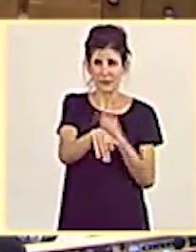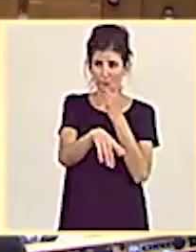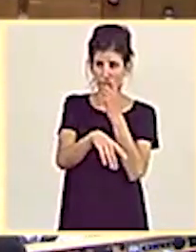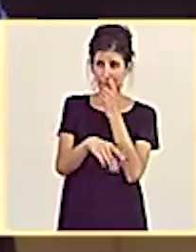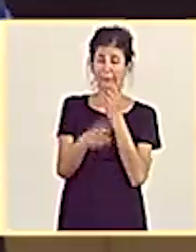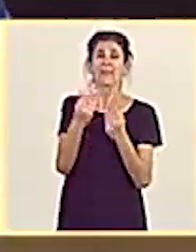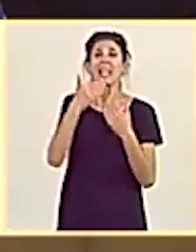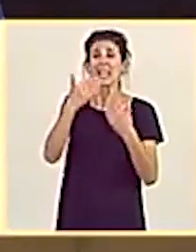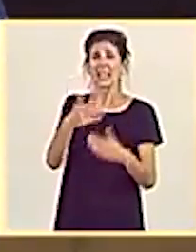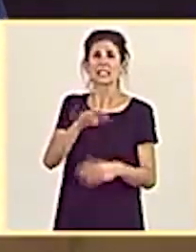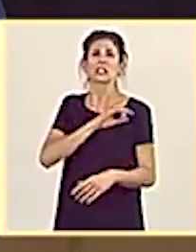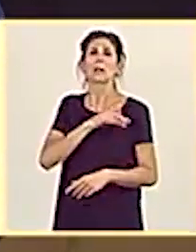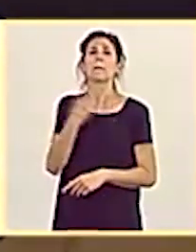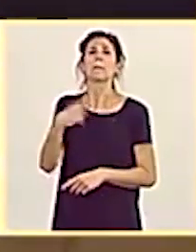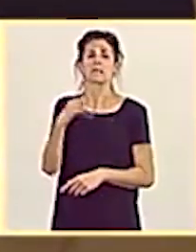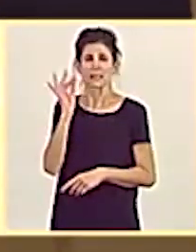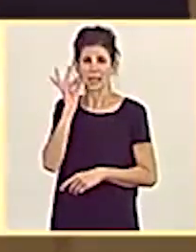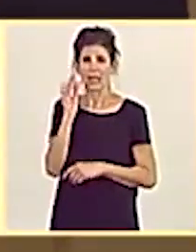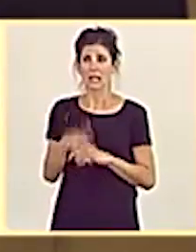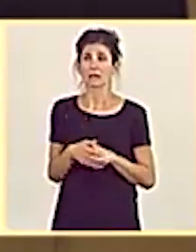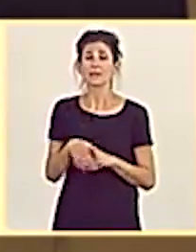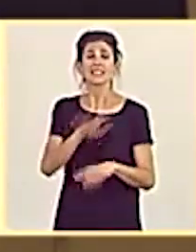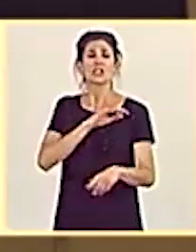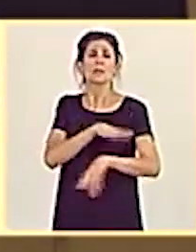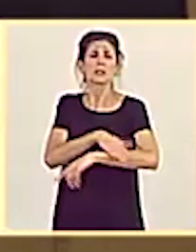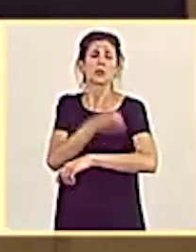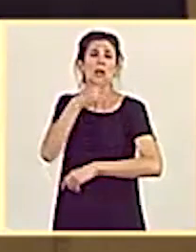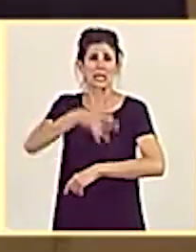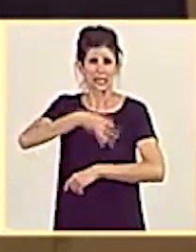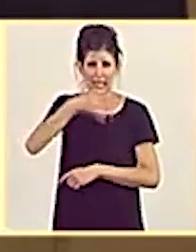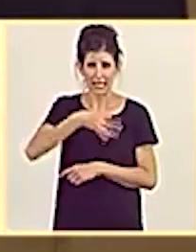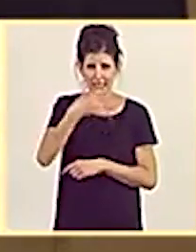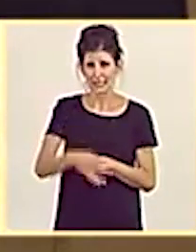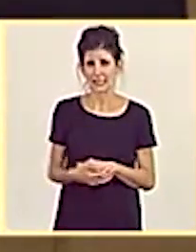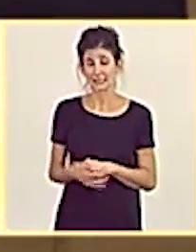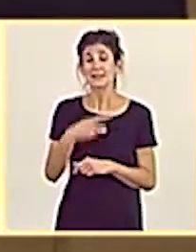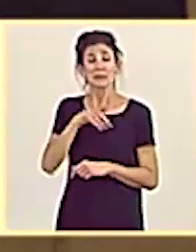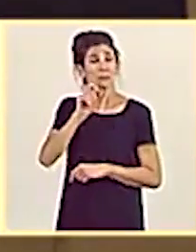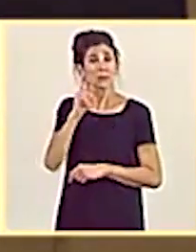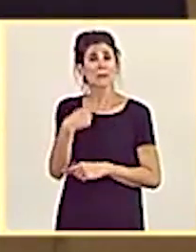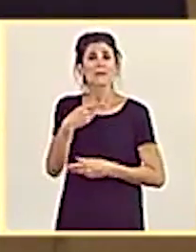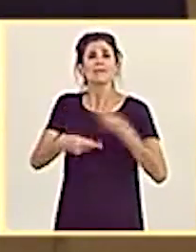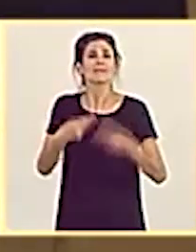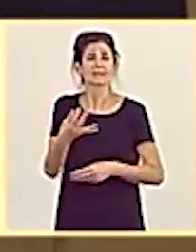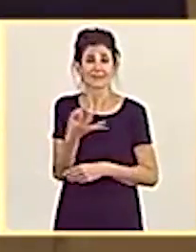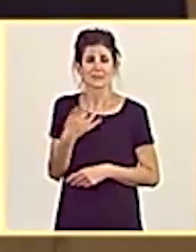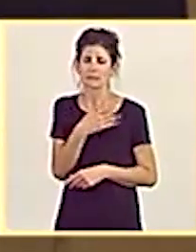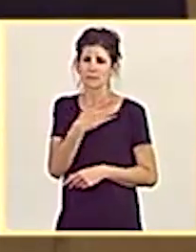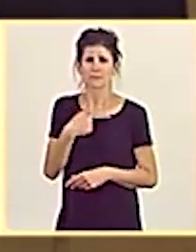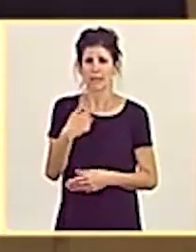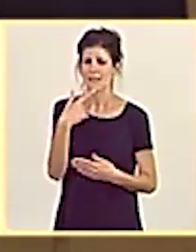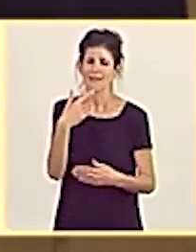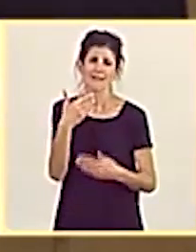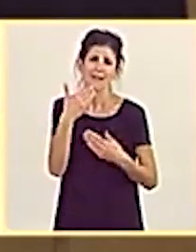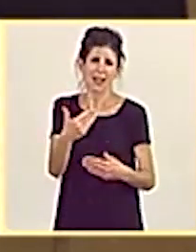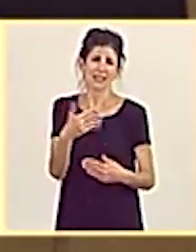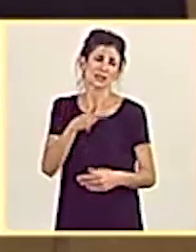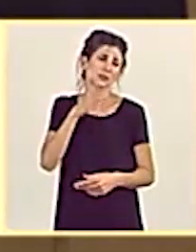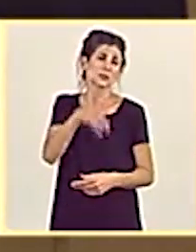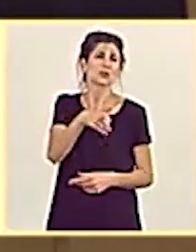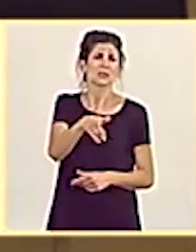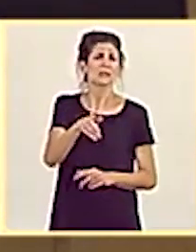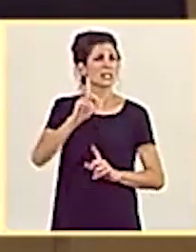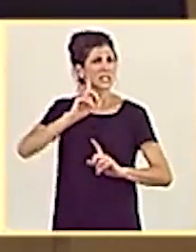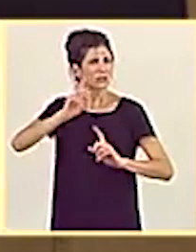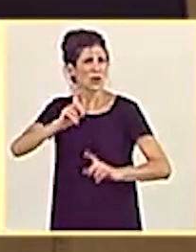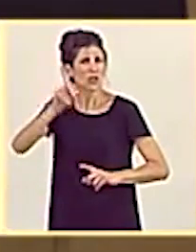Muchas gracias, señora presidenta. Señor ministro, buenas tardes. Lo primero que quiero hacer es agradecerle su esfuerzo y